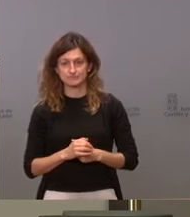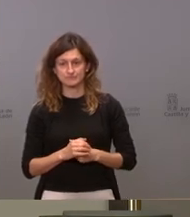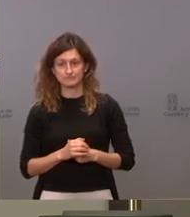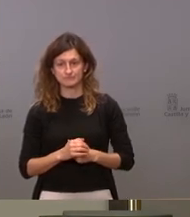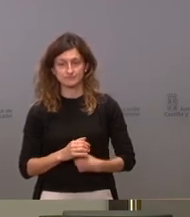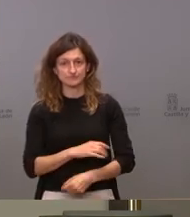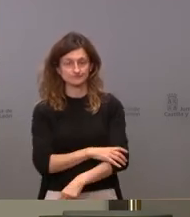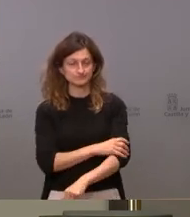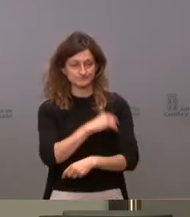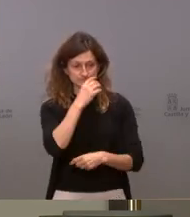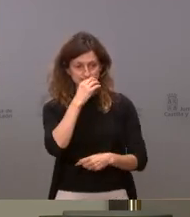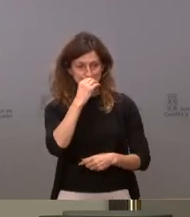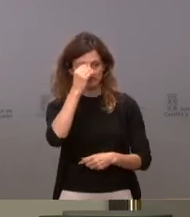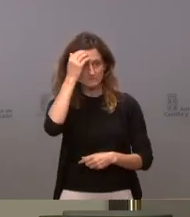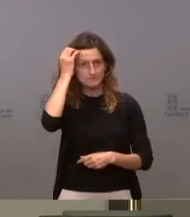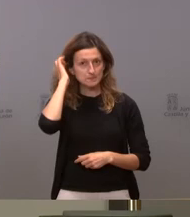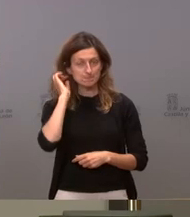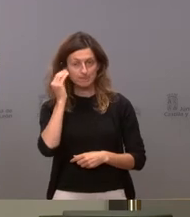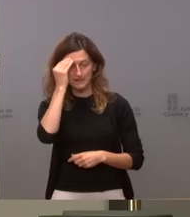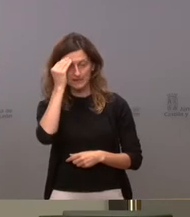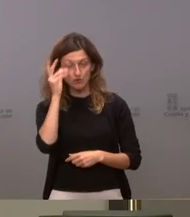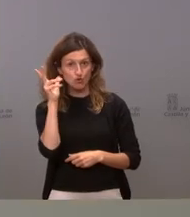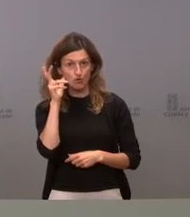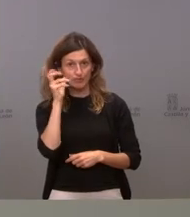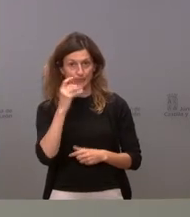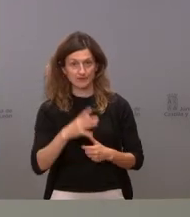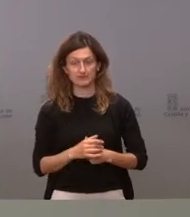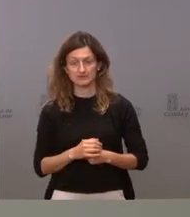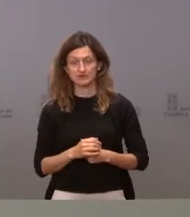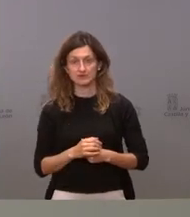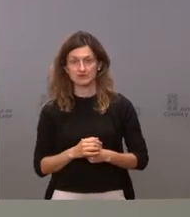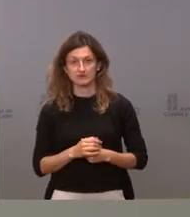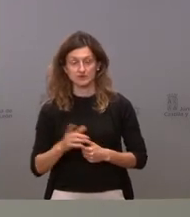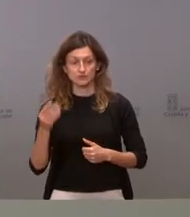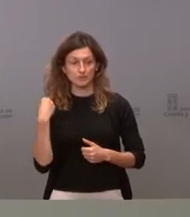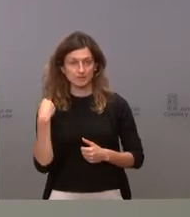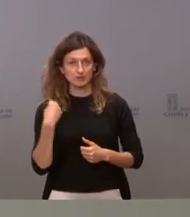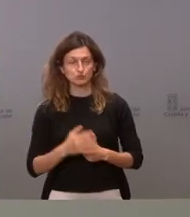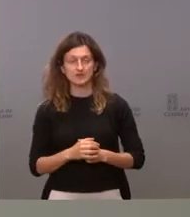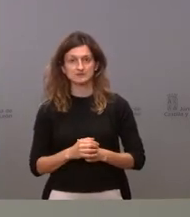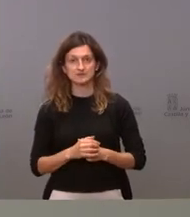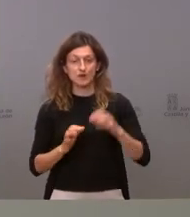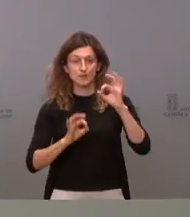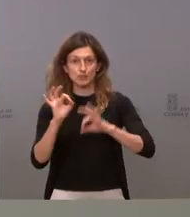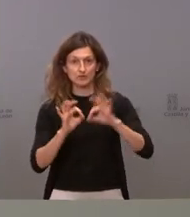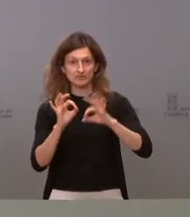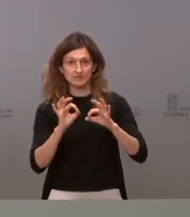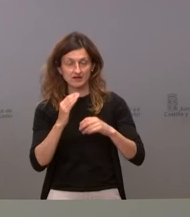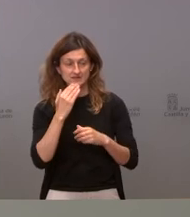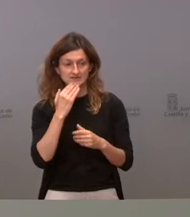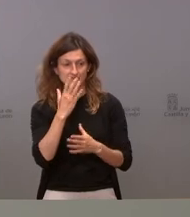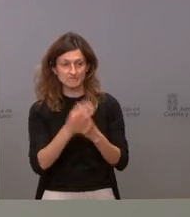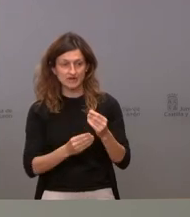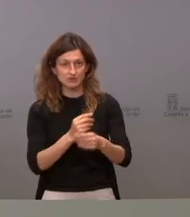bueno yo creo que he oído bien yo creo que lo que nos está preguntando es el porcentaje de fallo vacunal